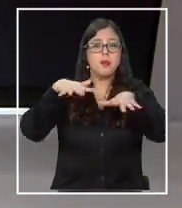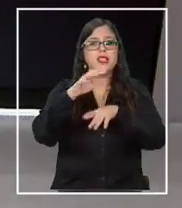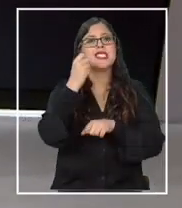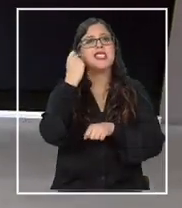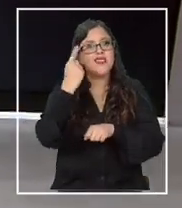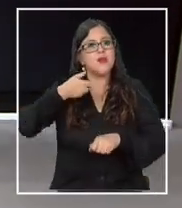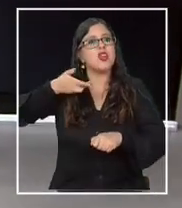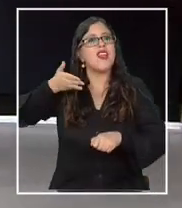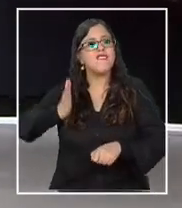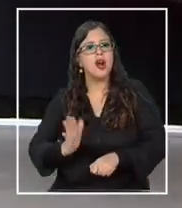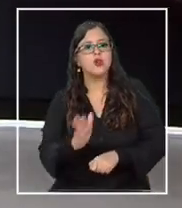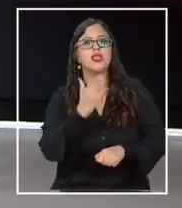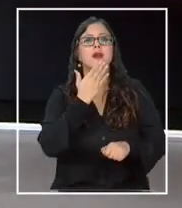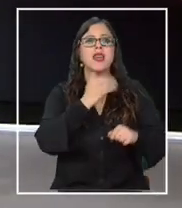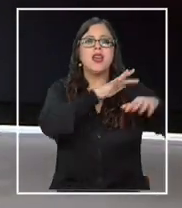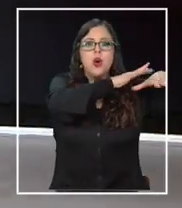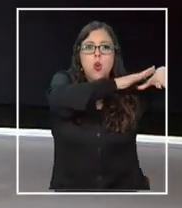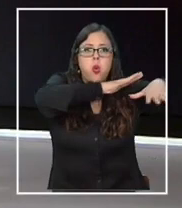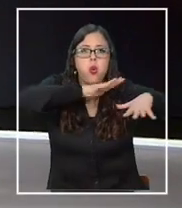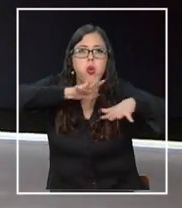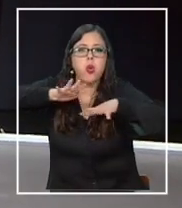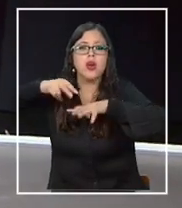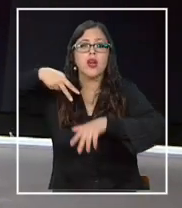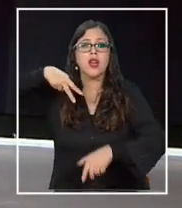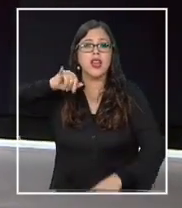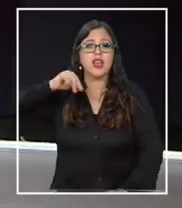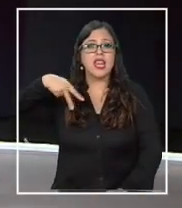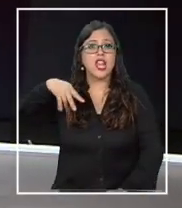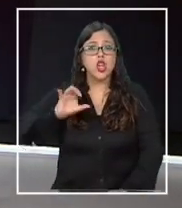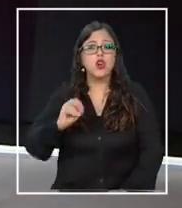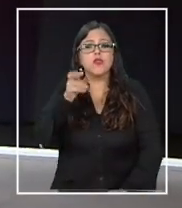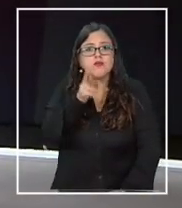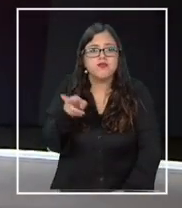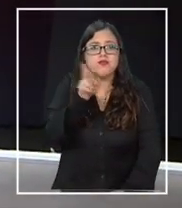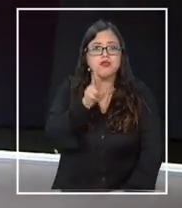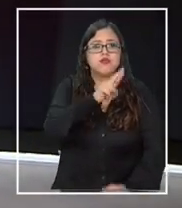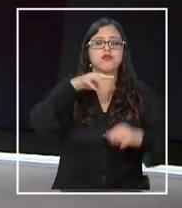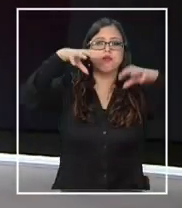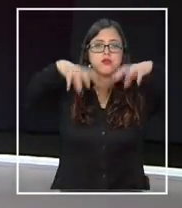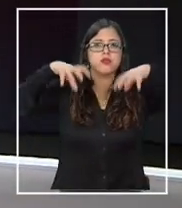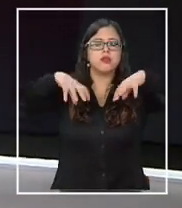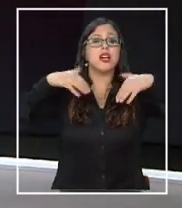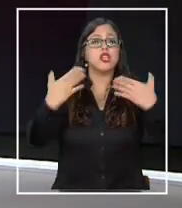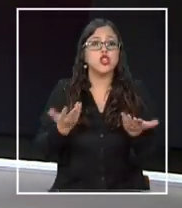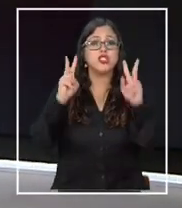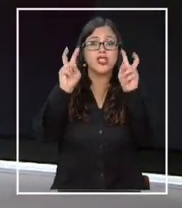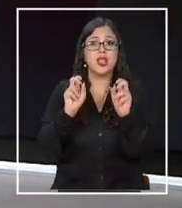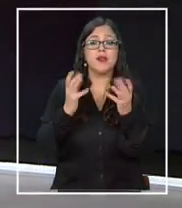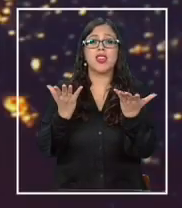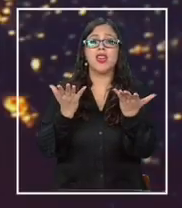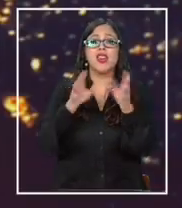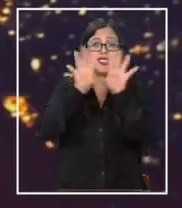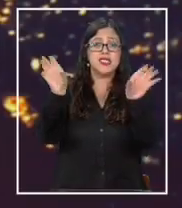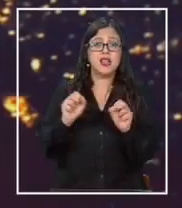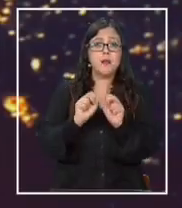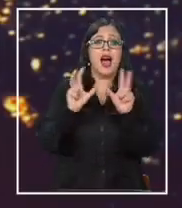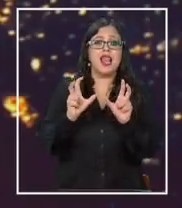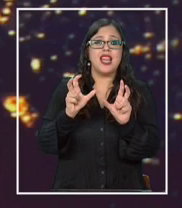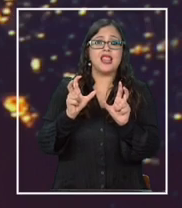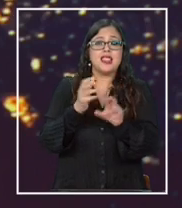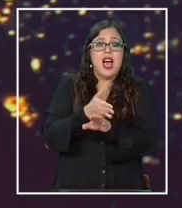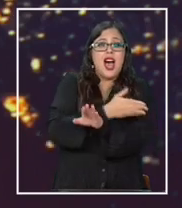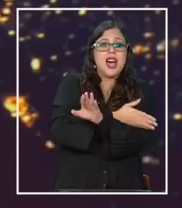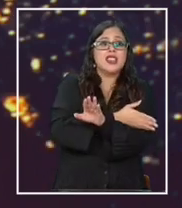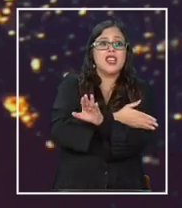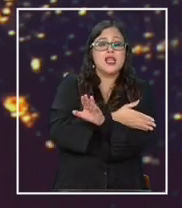En un contexto de año niño también, cada vez van a ser más intensos y recurrentes y por lo tanto los sistemas de alerta temprana, independiente de que esto sea de una